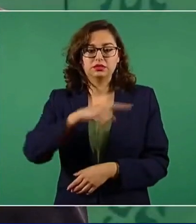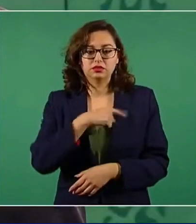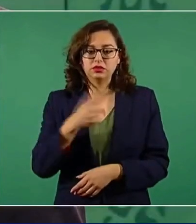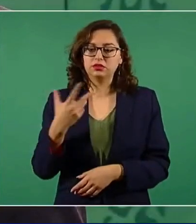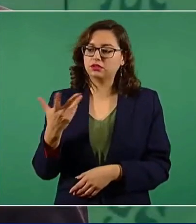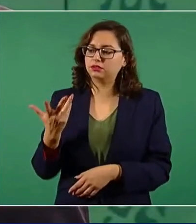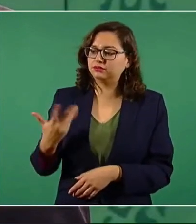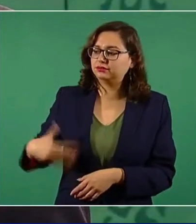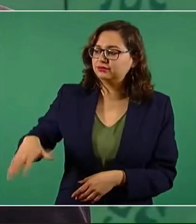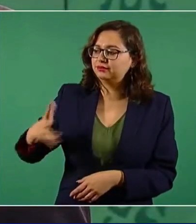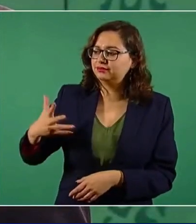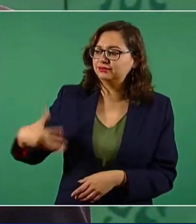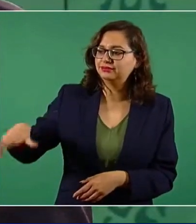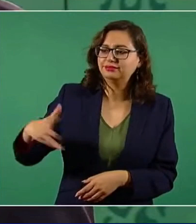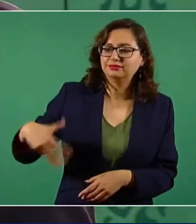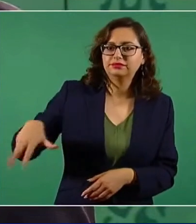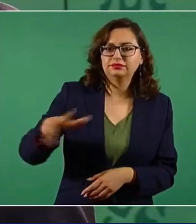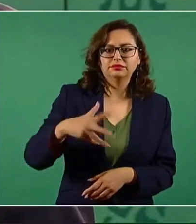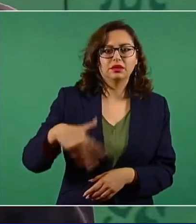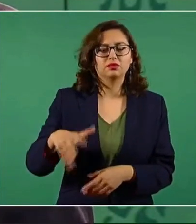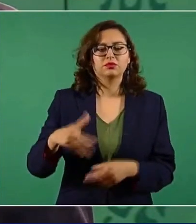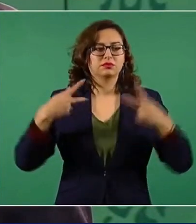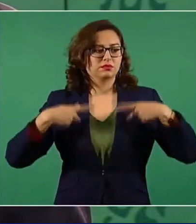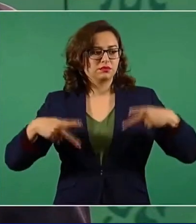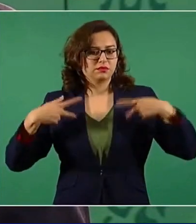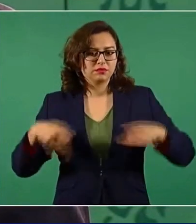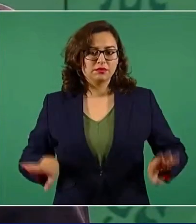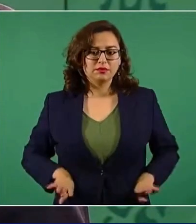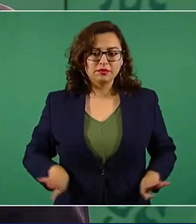honestos,